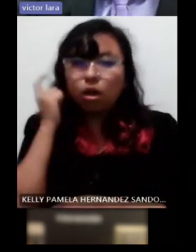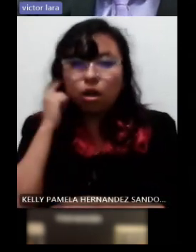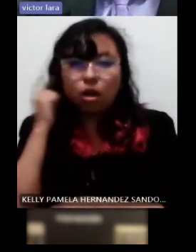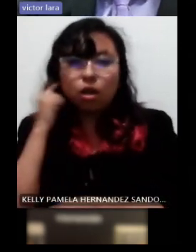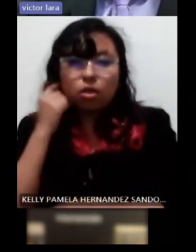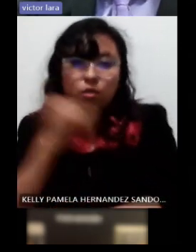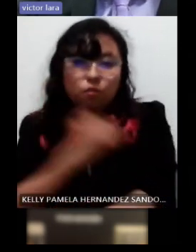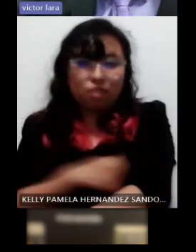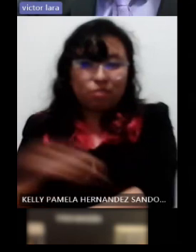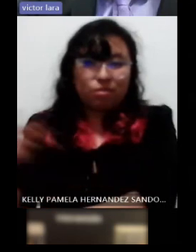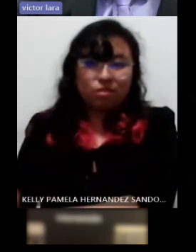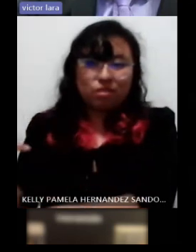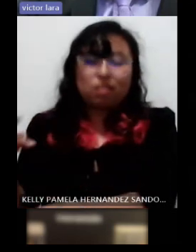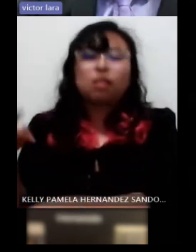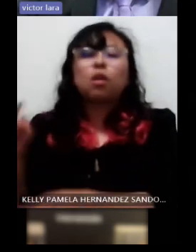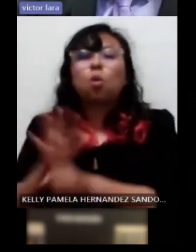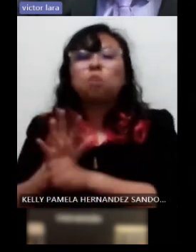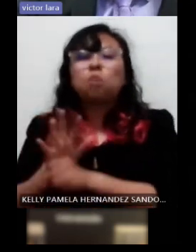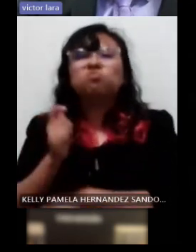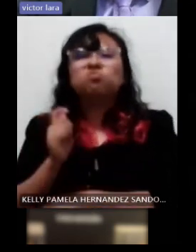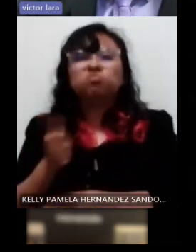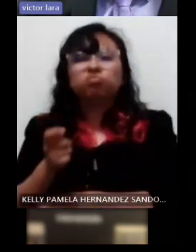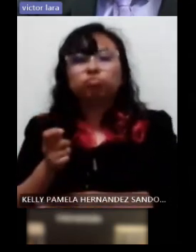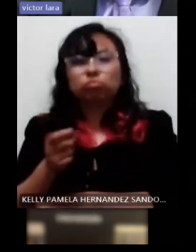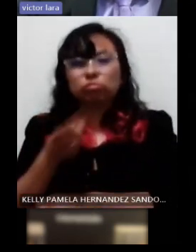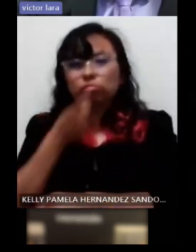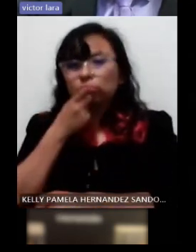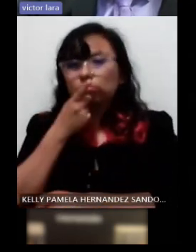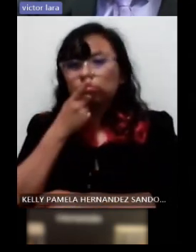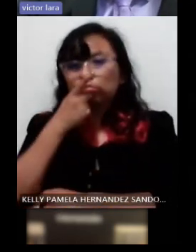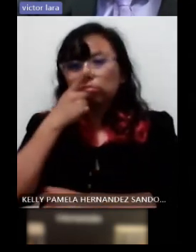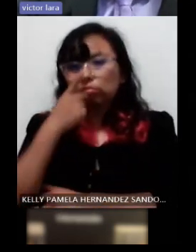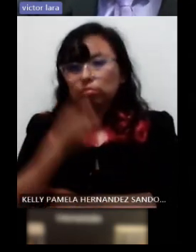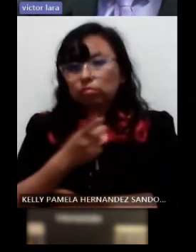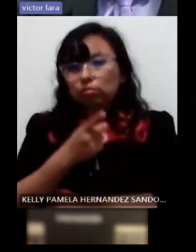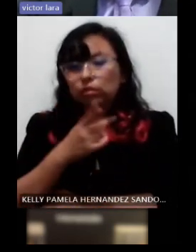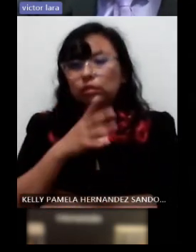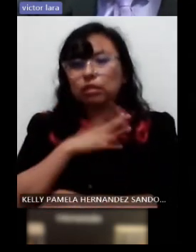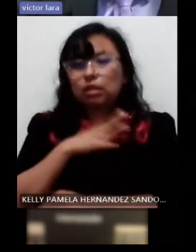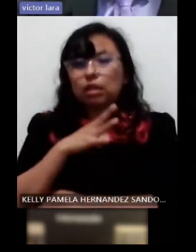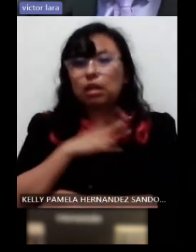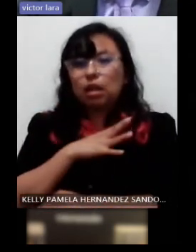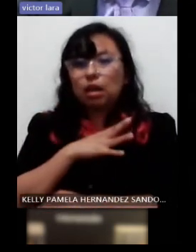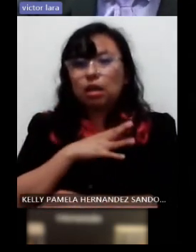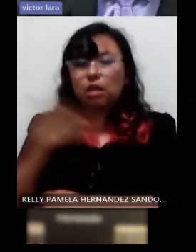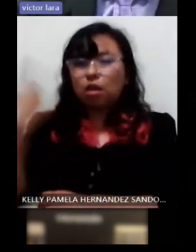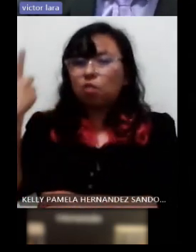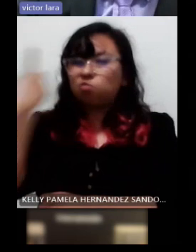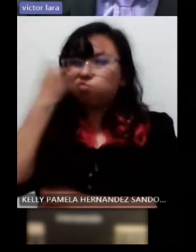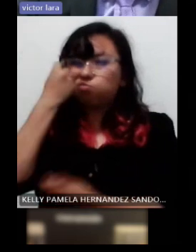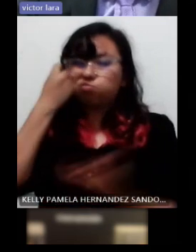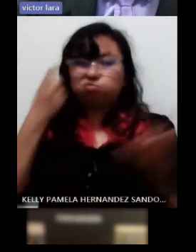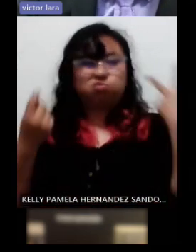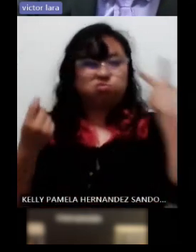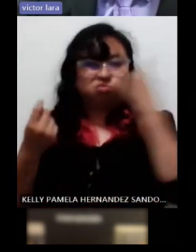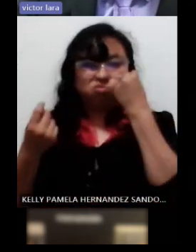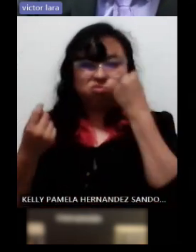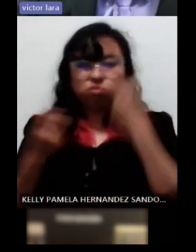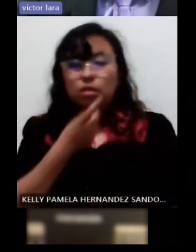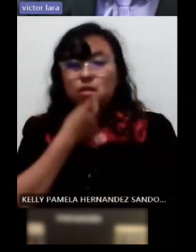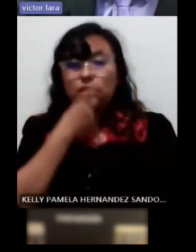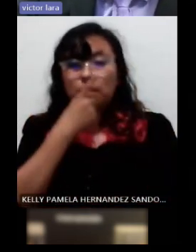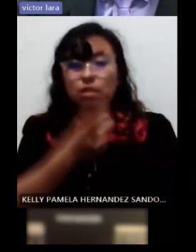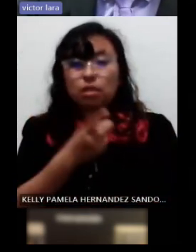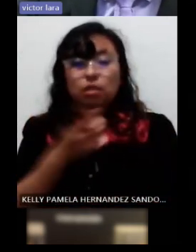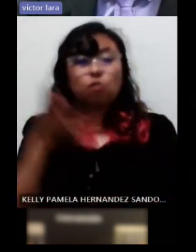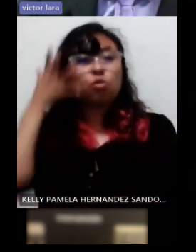lo que le han comentado es que le han hecho inyecciones en ambos ojos y que el doctor le dijo que a futuro se iba